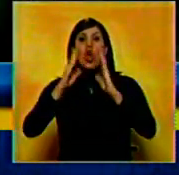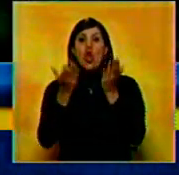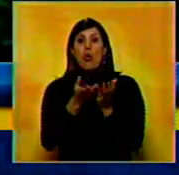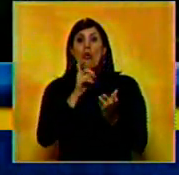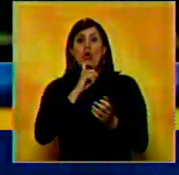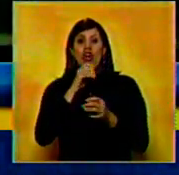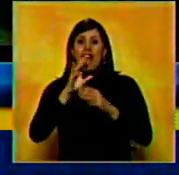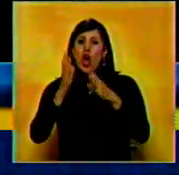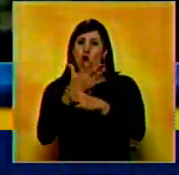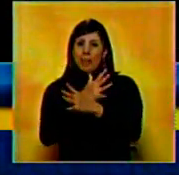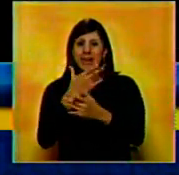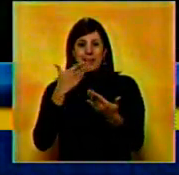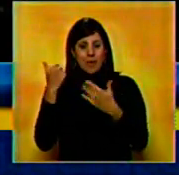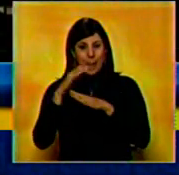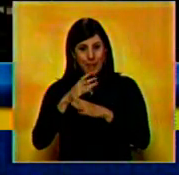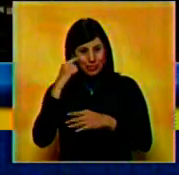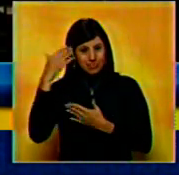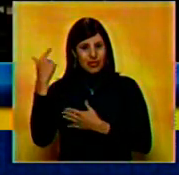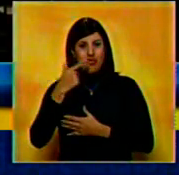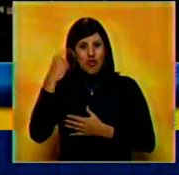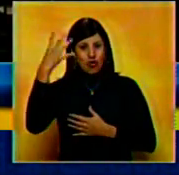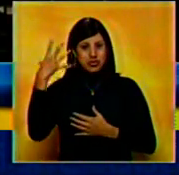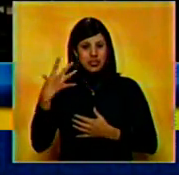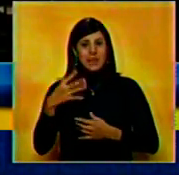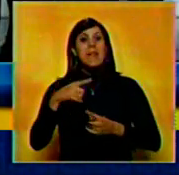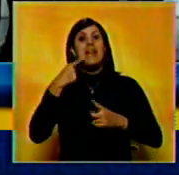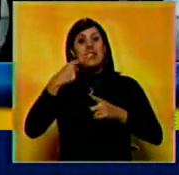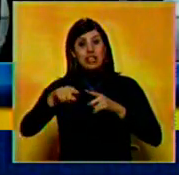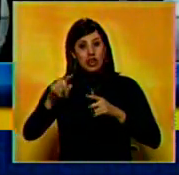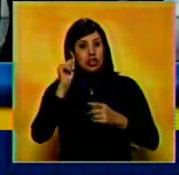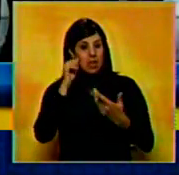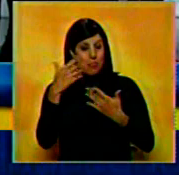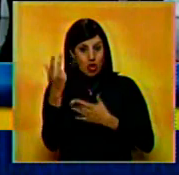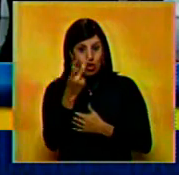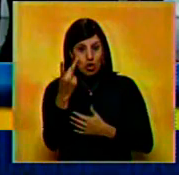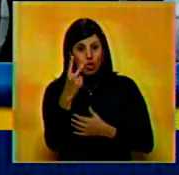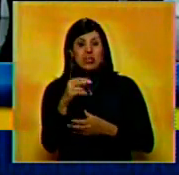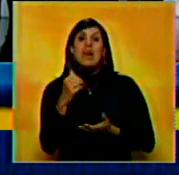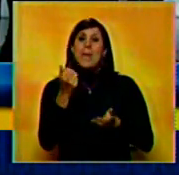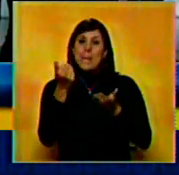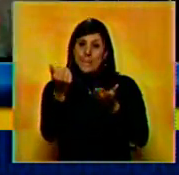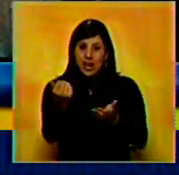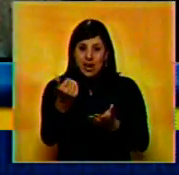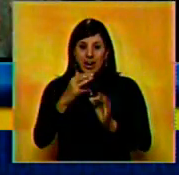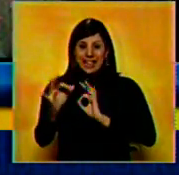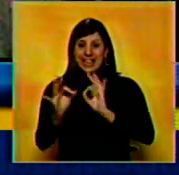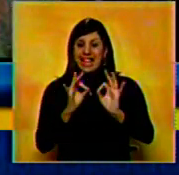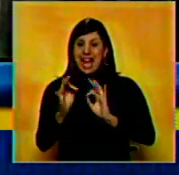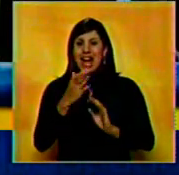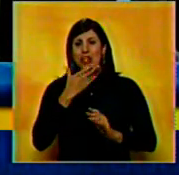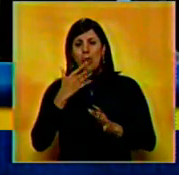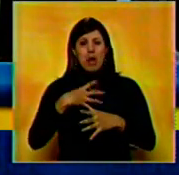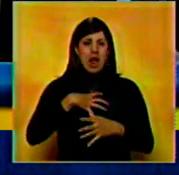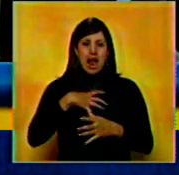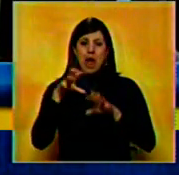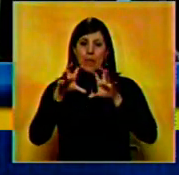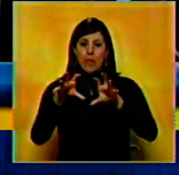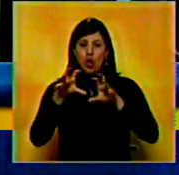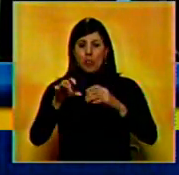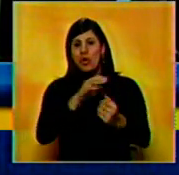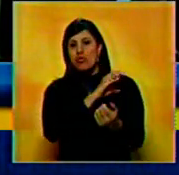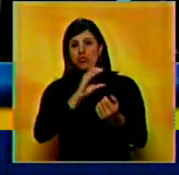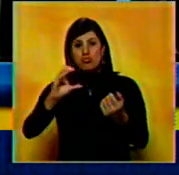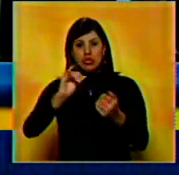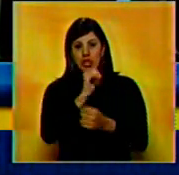Mejor Película Animada fue para Brave. Jessica Chanston y Jennifer Lowens fueron las mejores actrices de drama y de comedia o